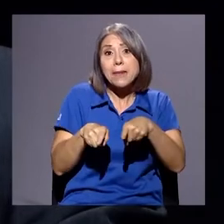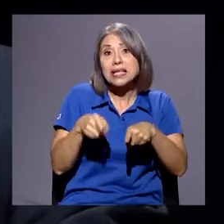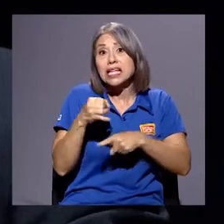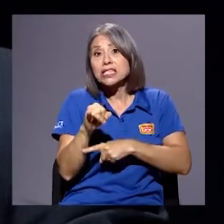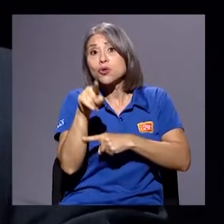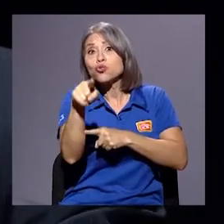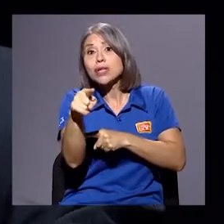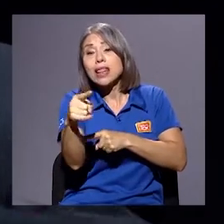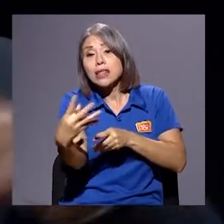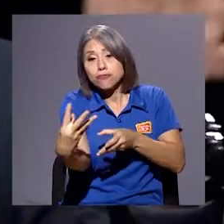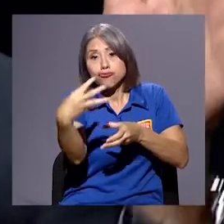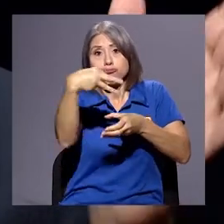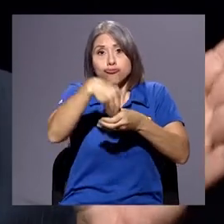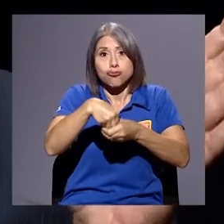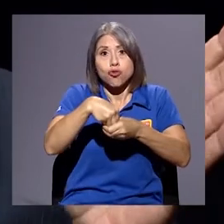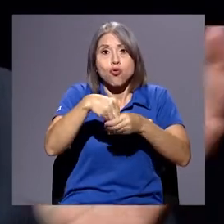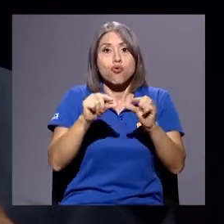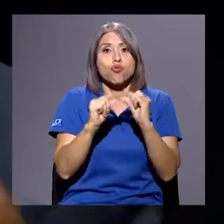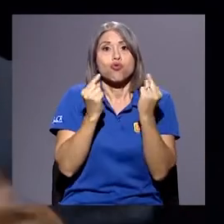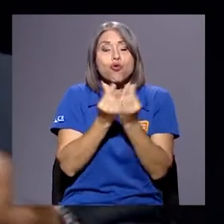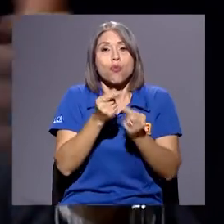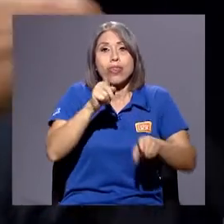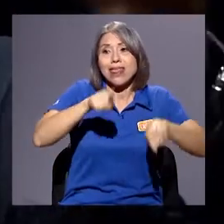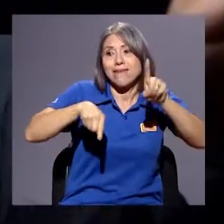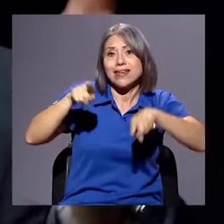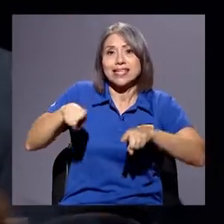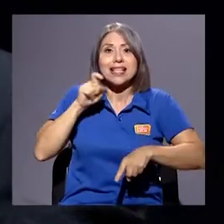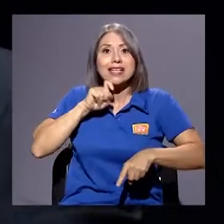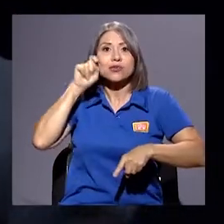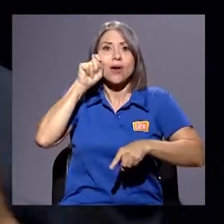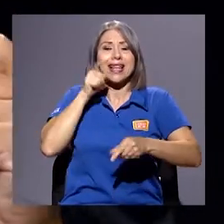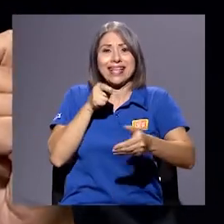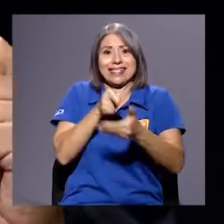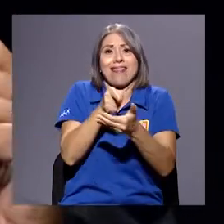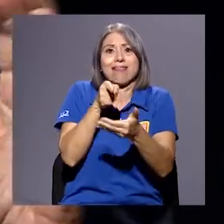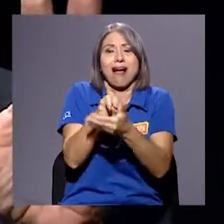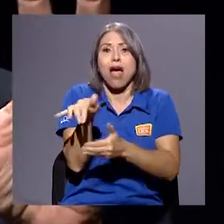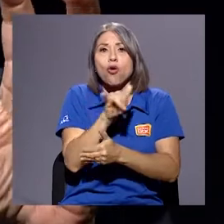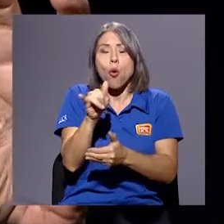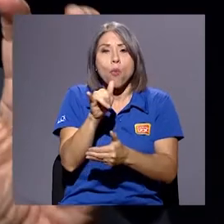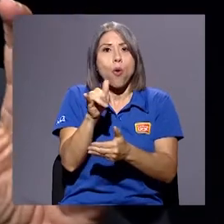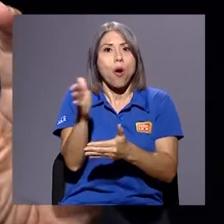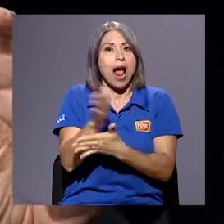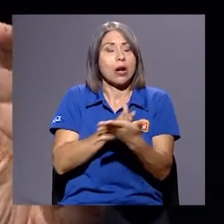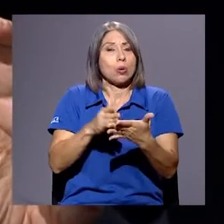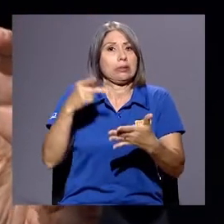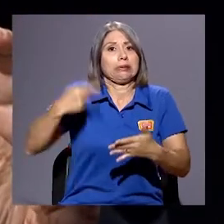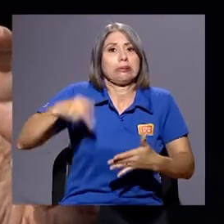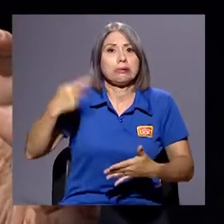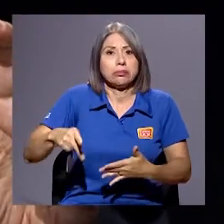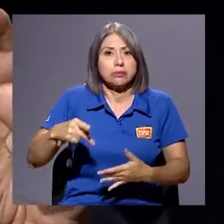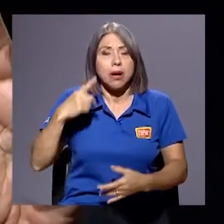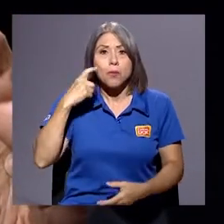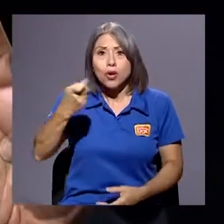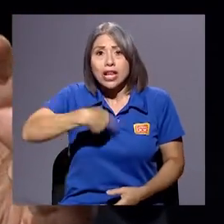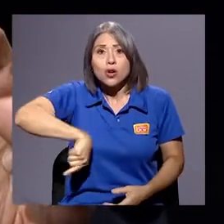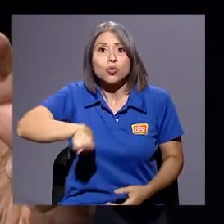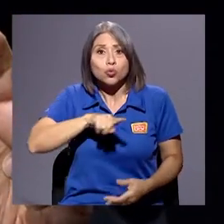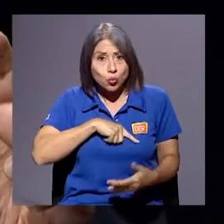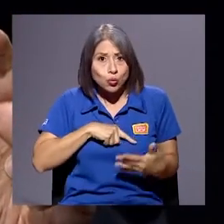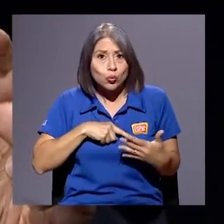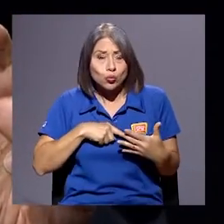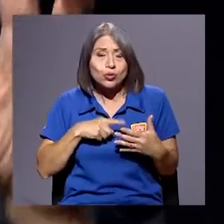grupo de diversidad sexual, es atacado como si fuera una amenaza? Porque estamos sistemáticamente en redes